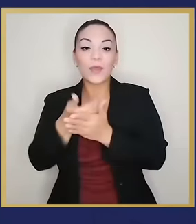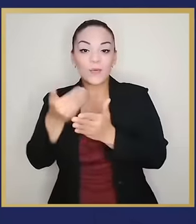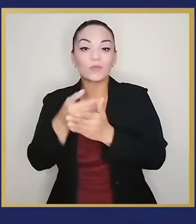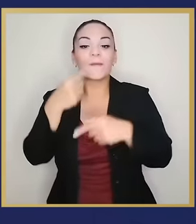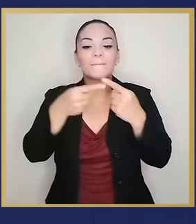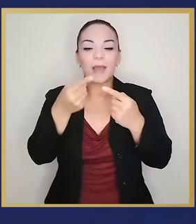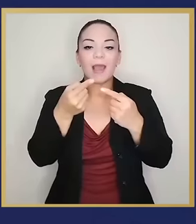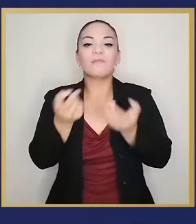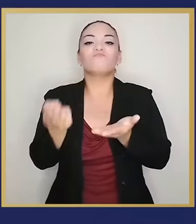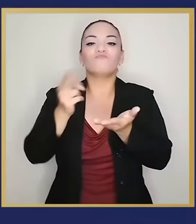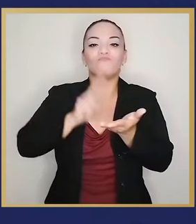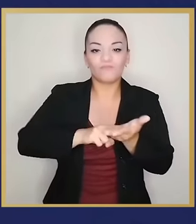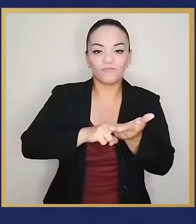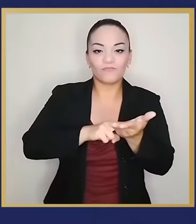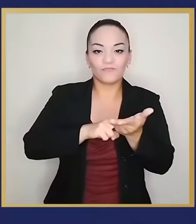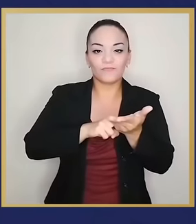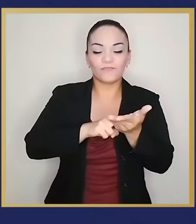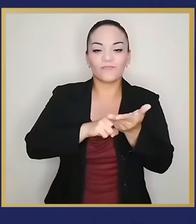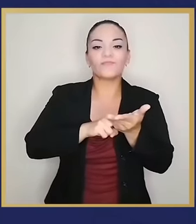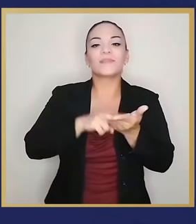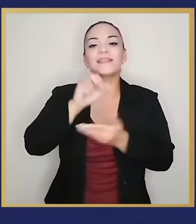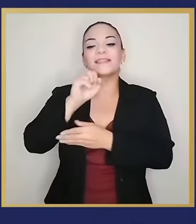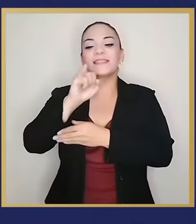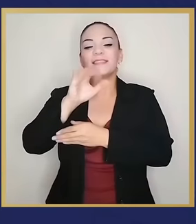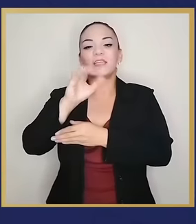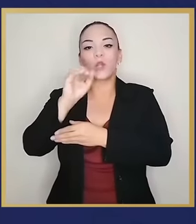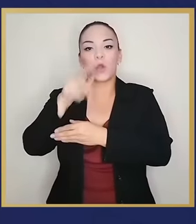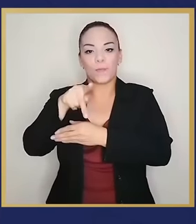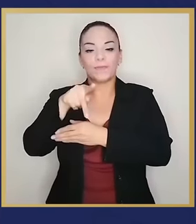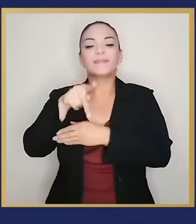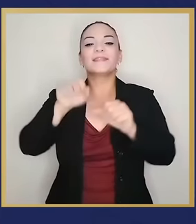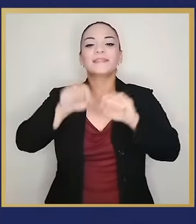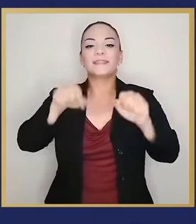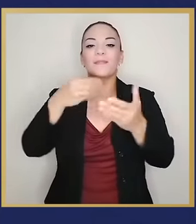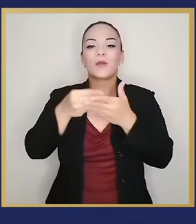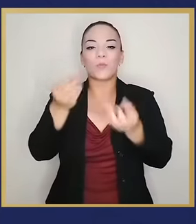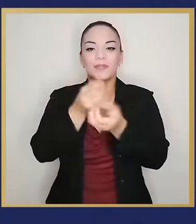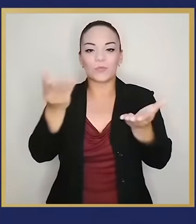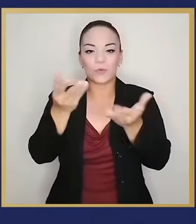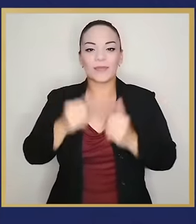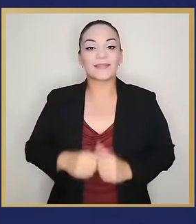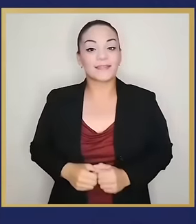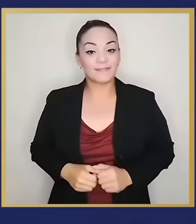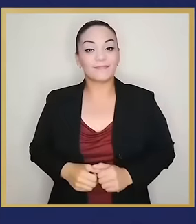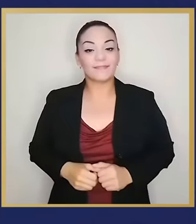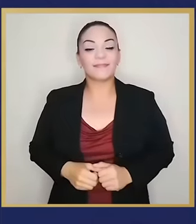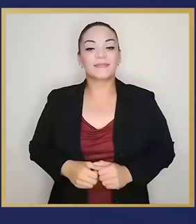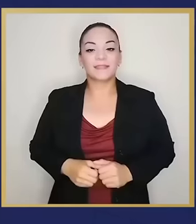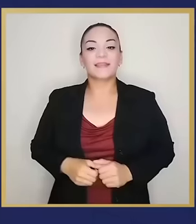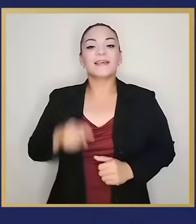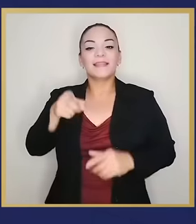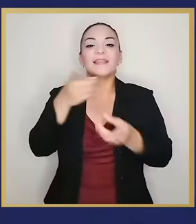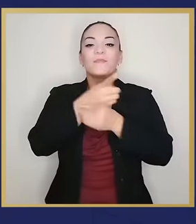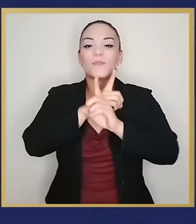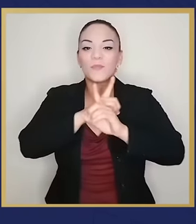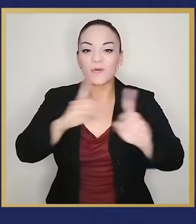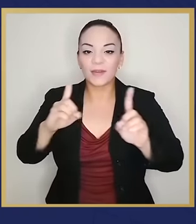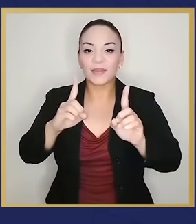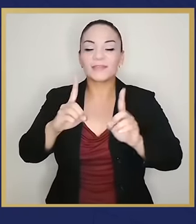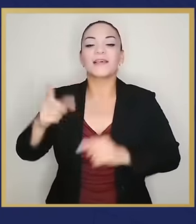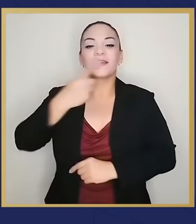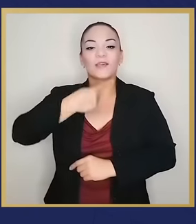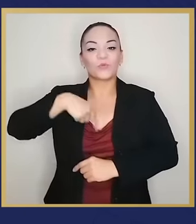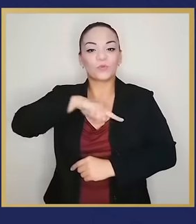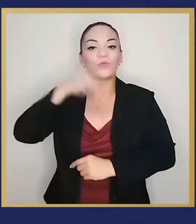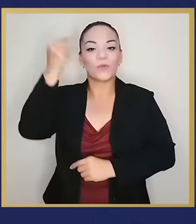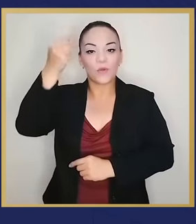acreditándose en el sistema de compras públicas de Costa Rica. Una democracia que